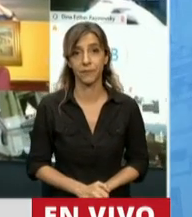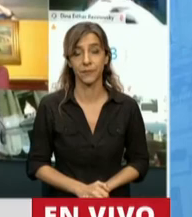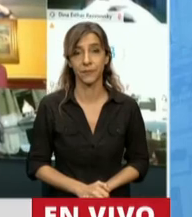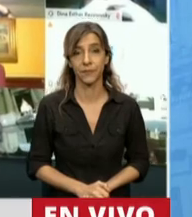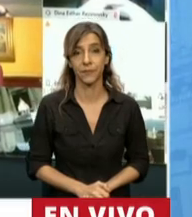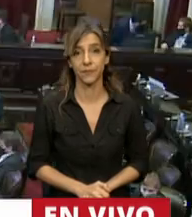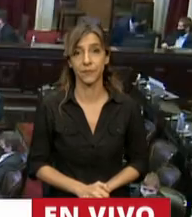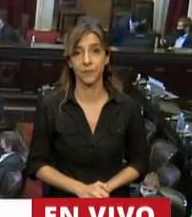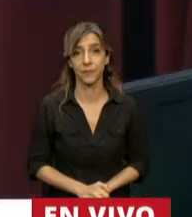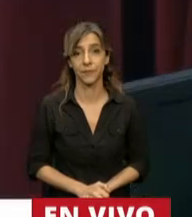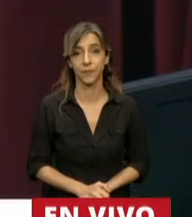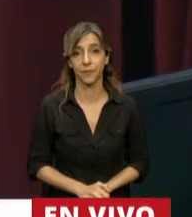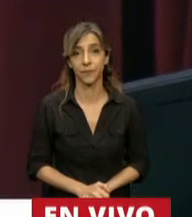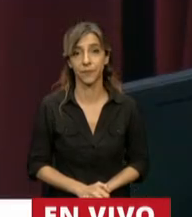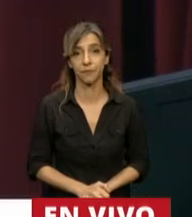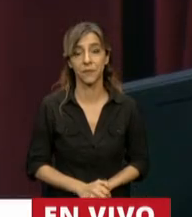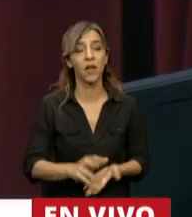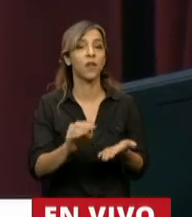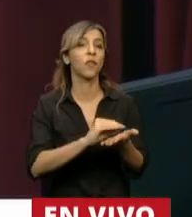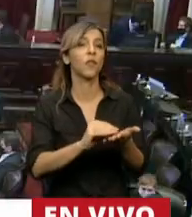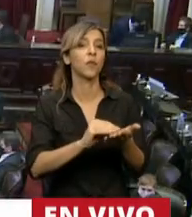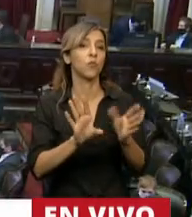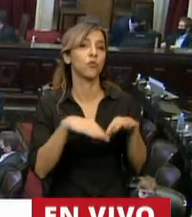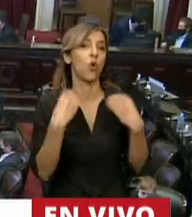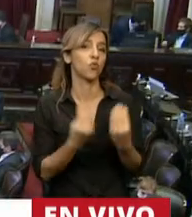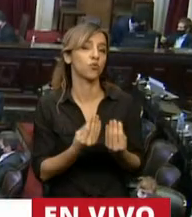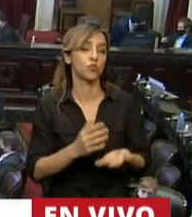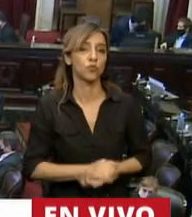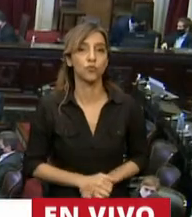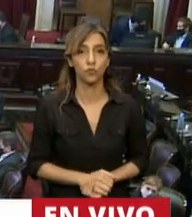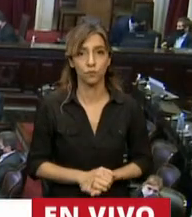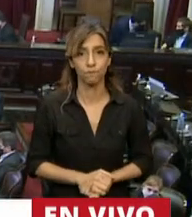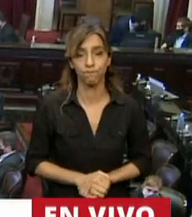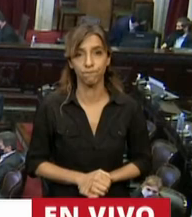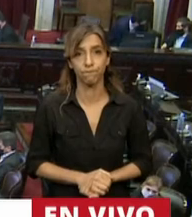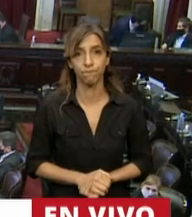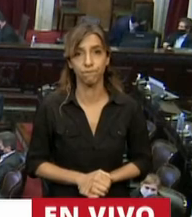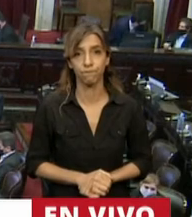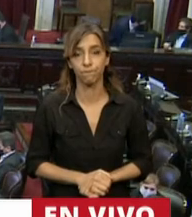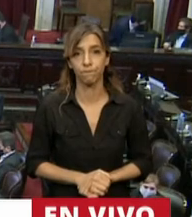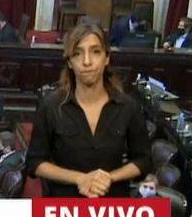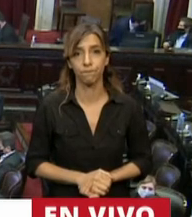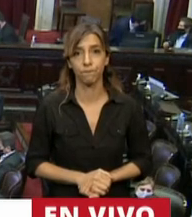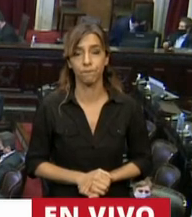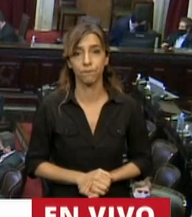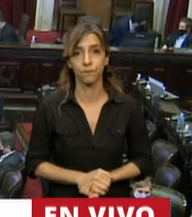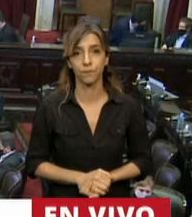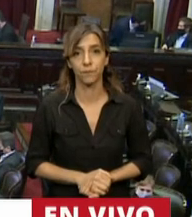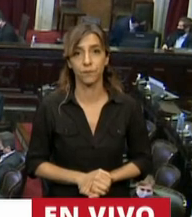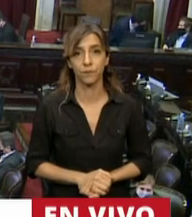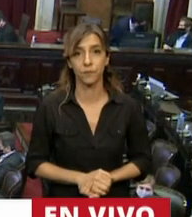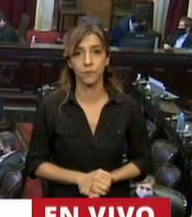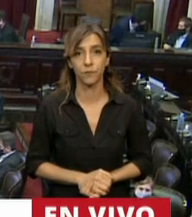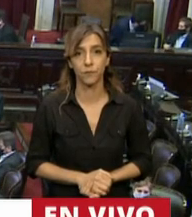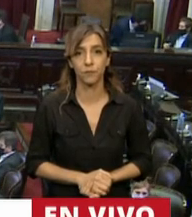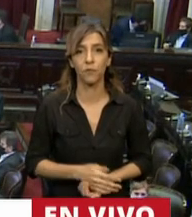diputado le puedo pedir que redonde no dormí de